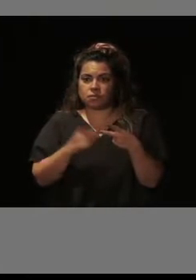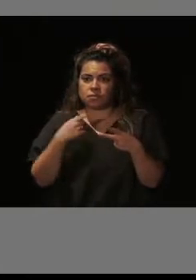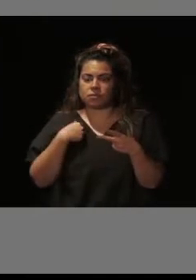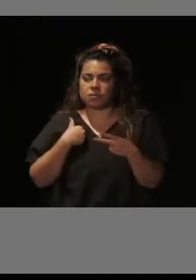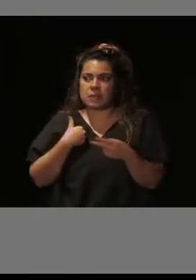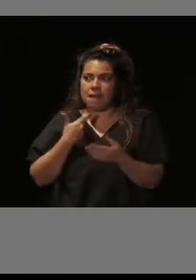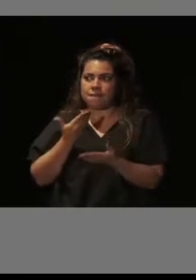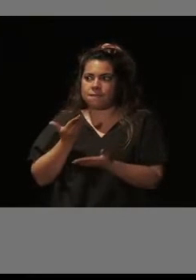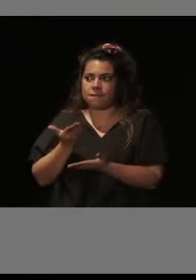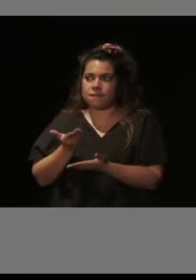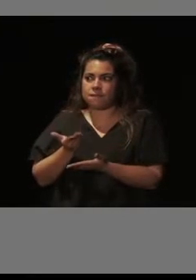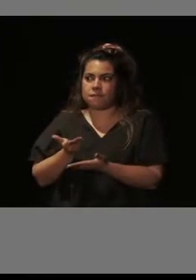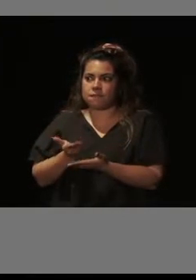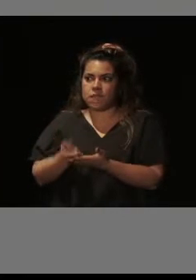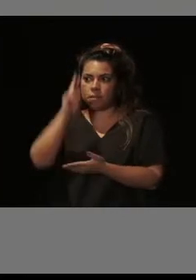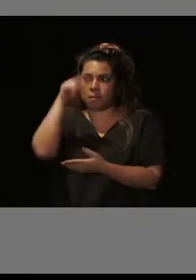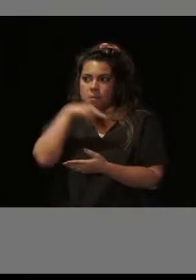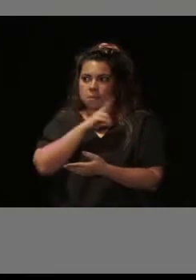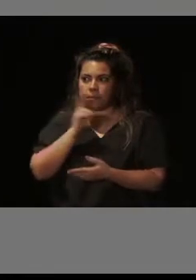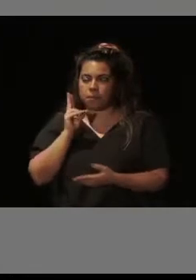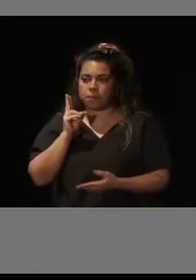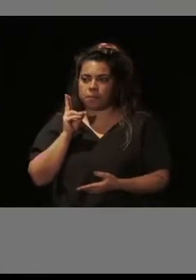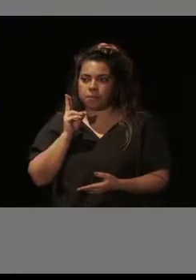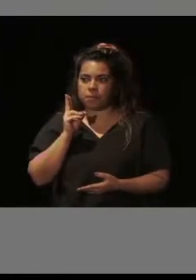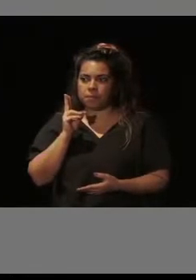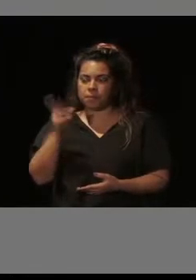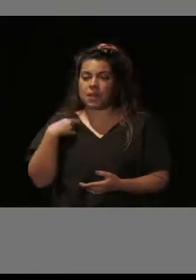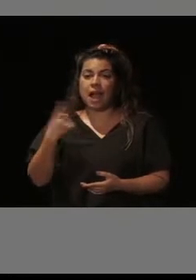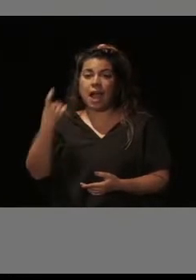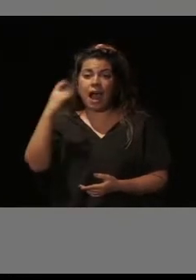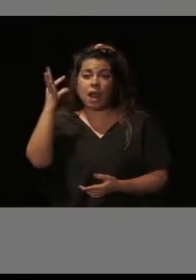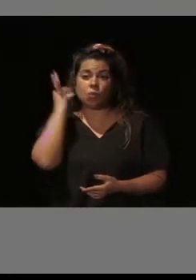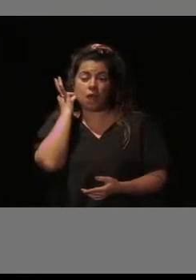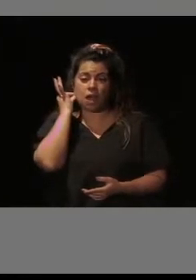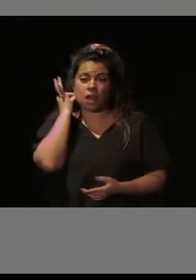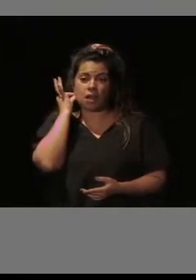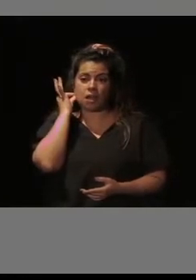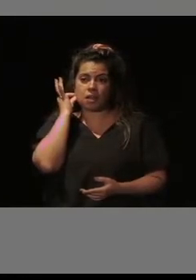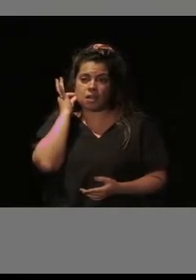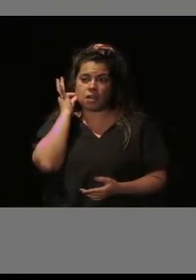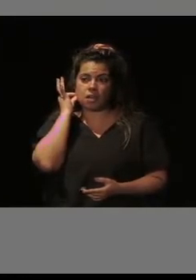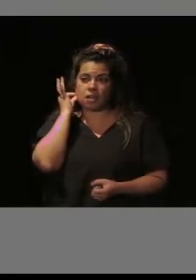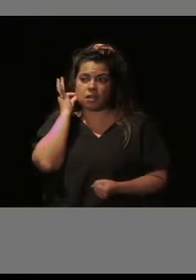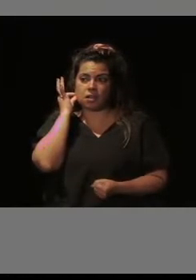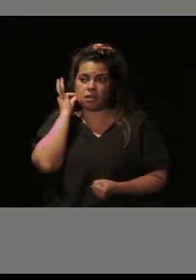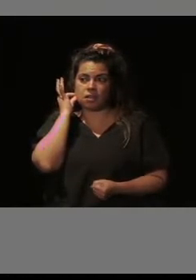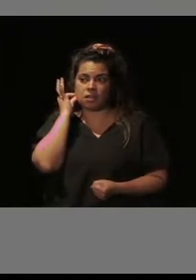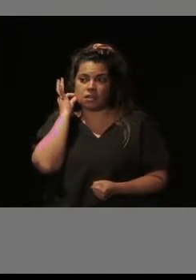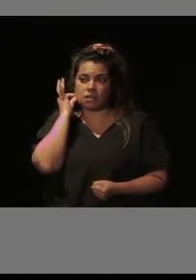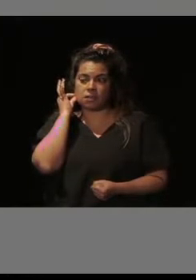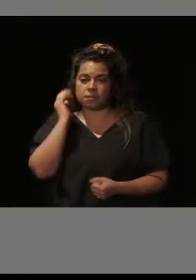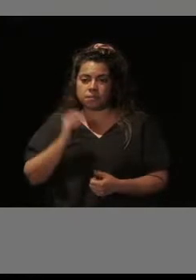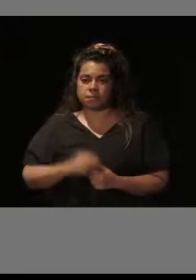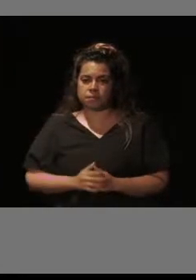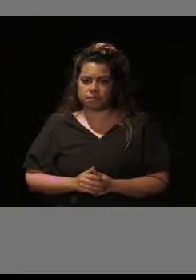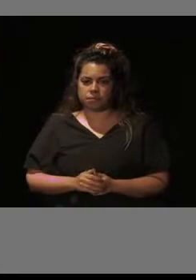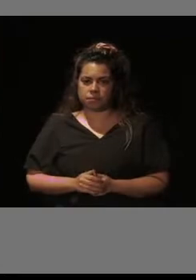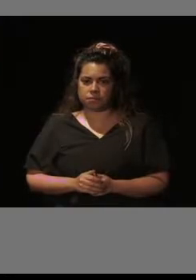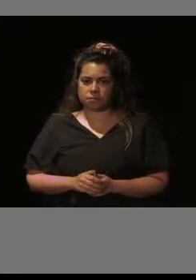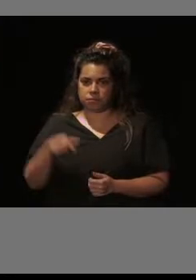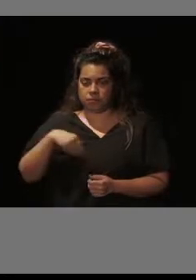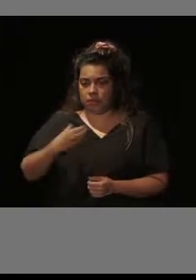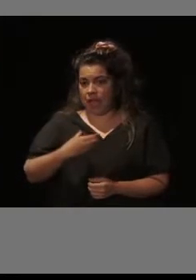a los padres de una alumna que hemos tenido en el